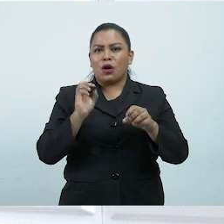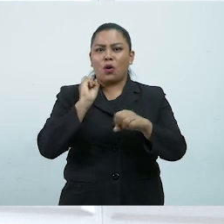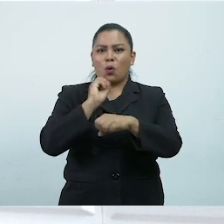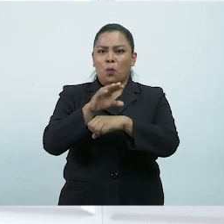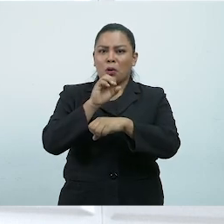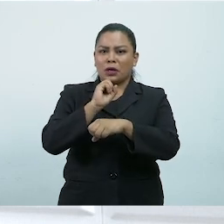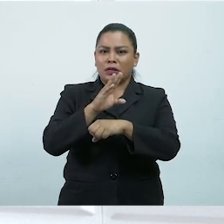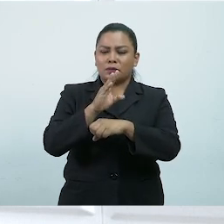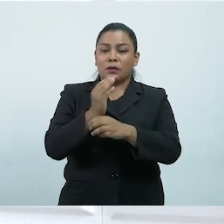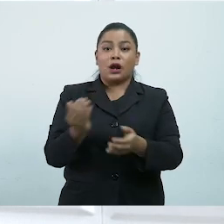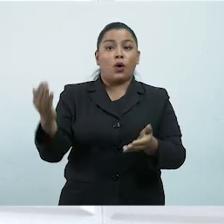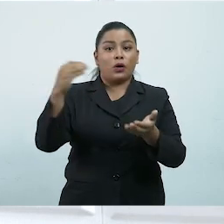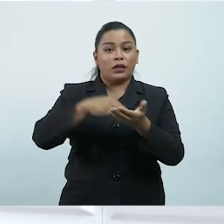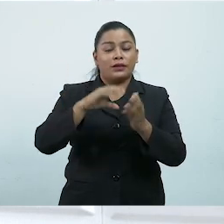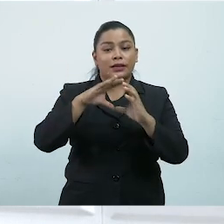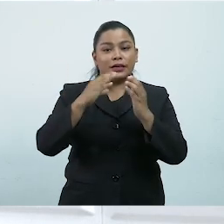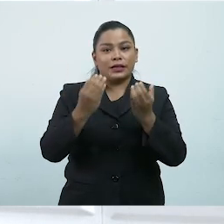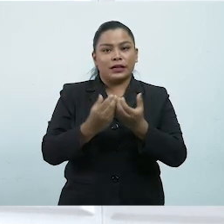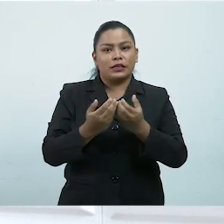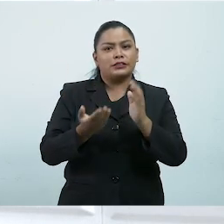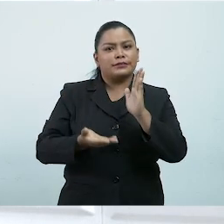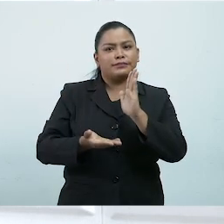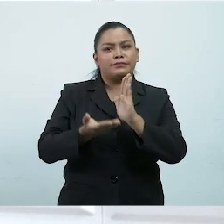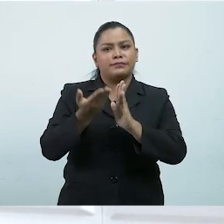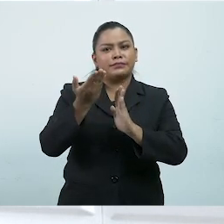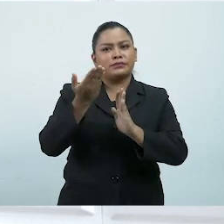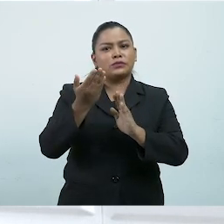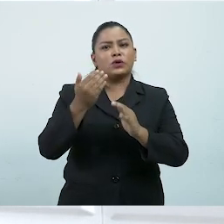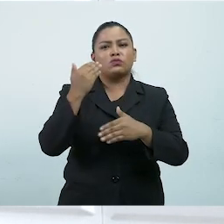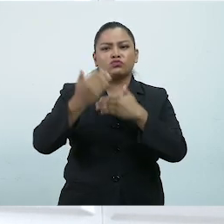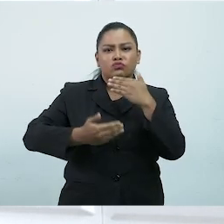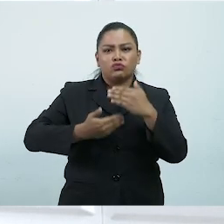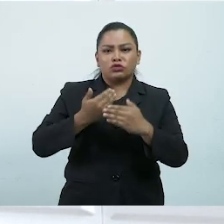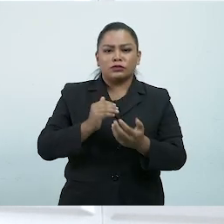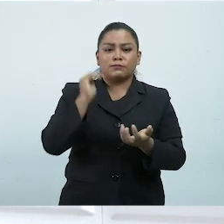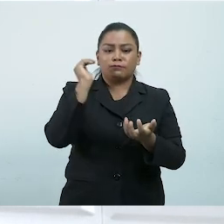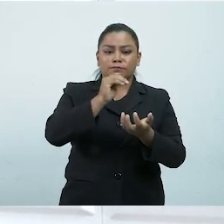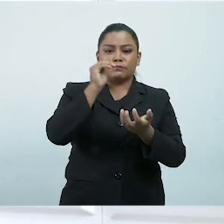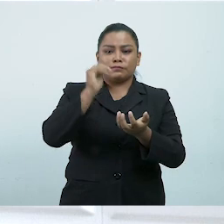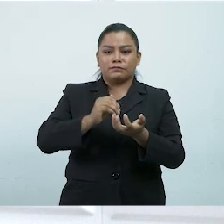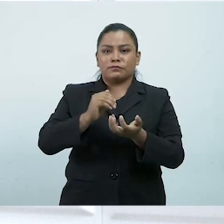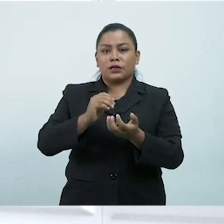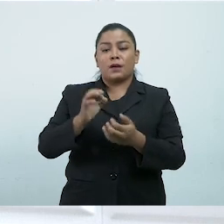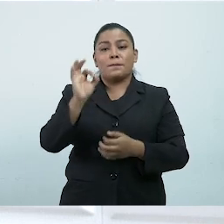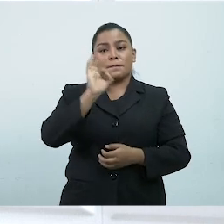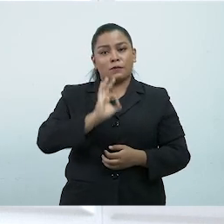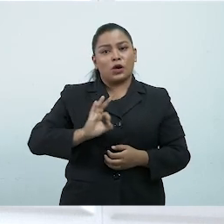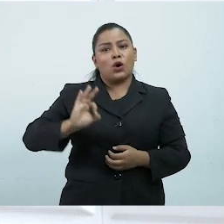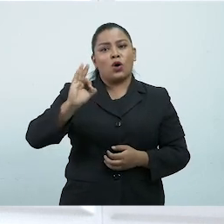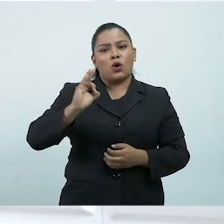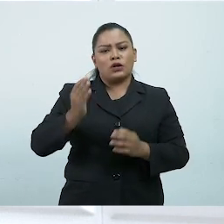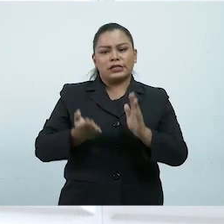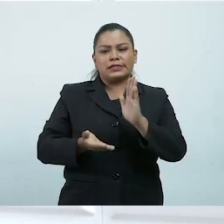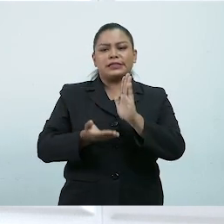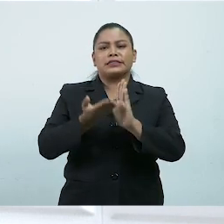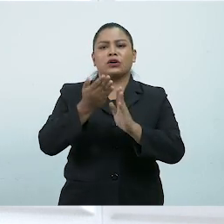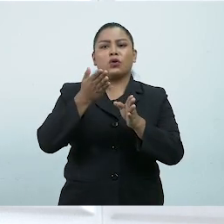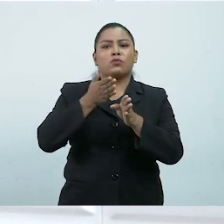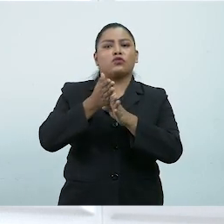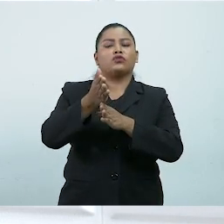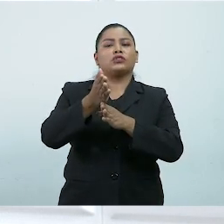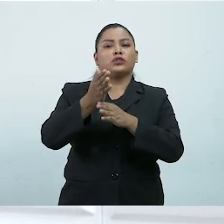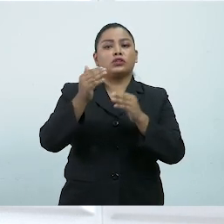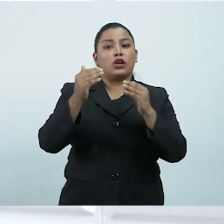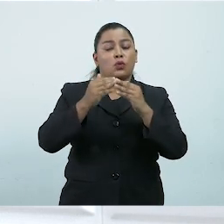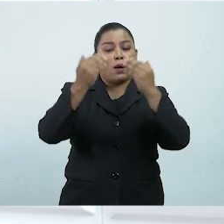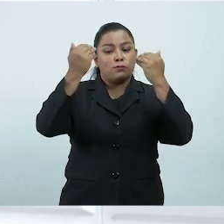para el regreso a clases Hemos desarrollado más procesos formativos Que favorecen el crecimiento profesional y humano